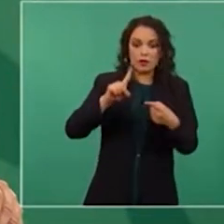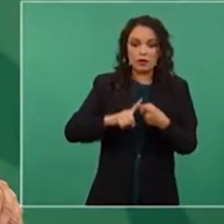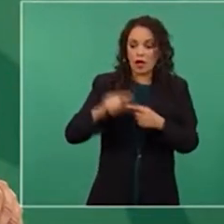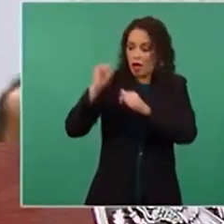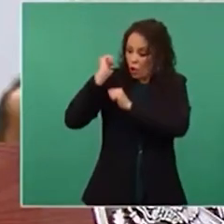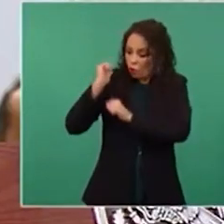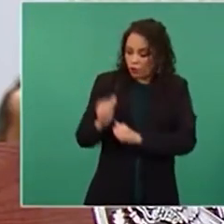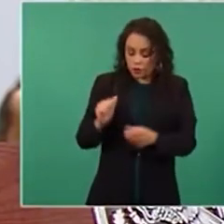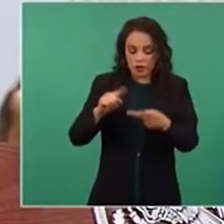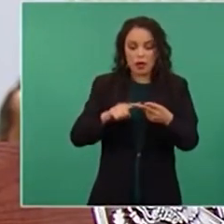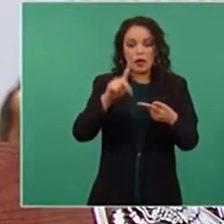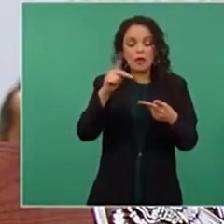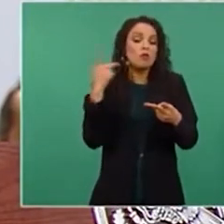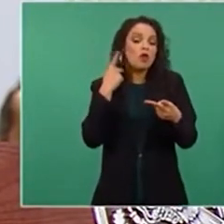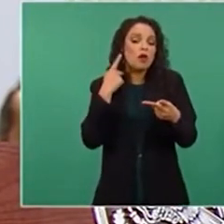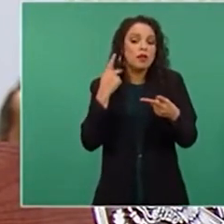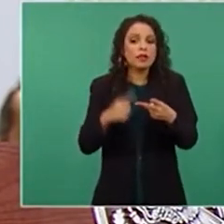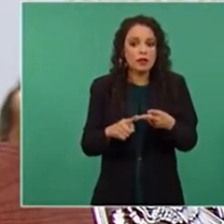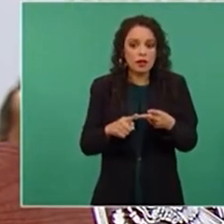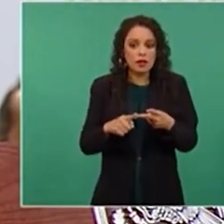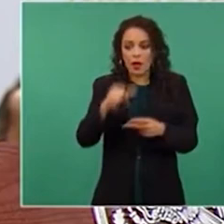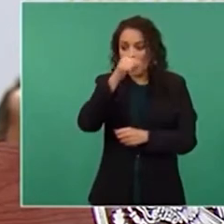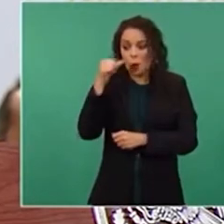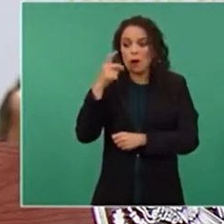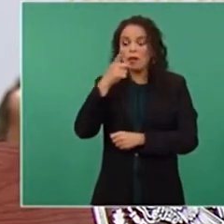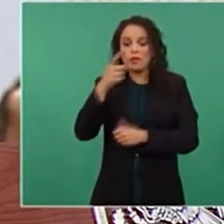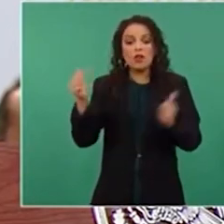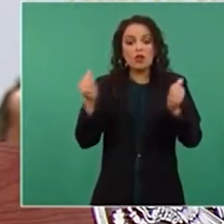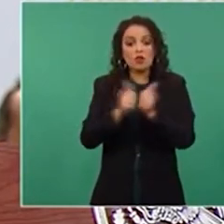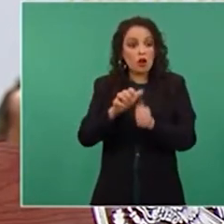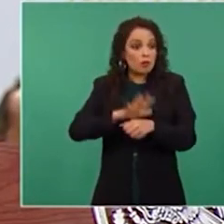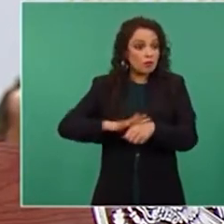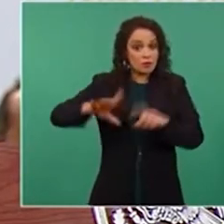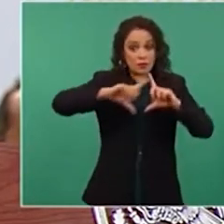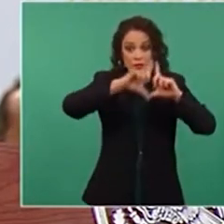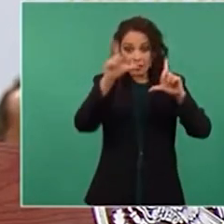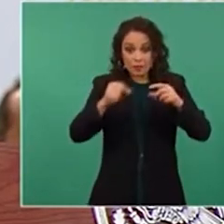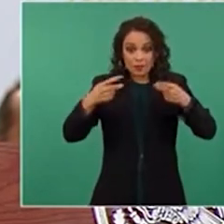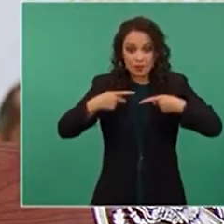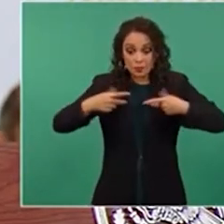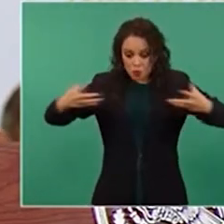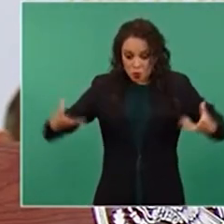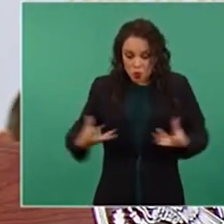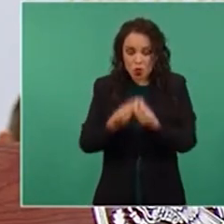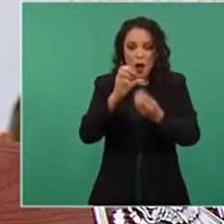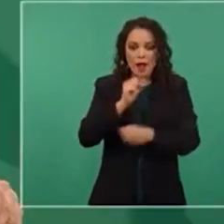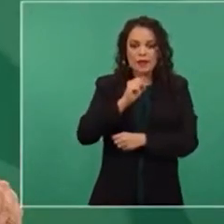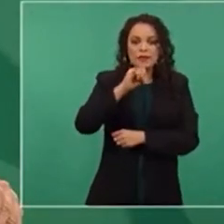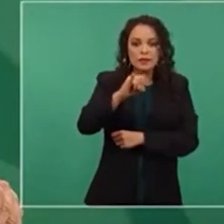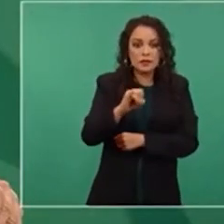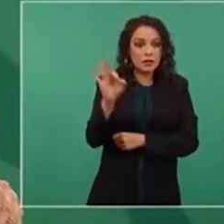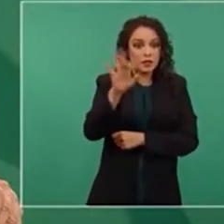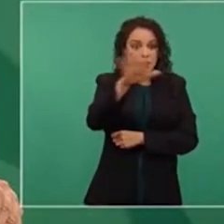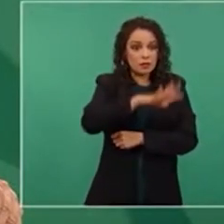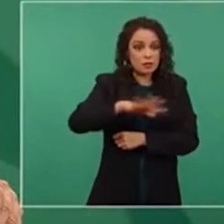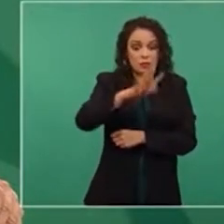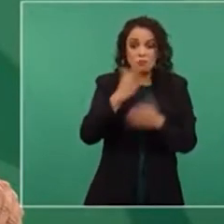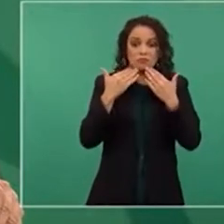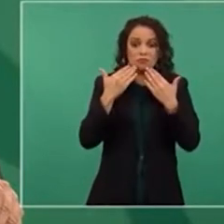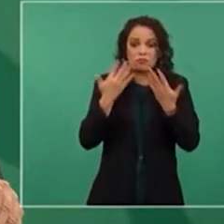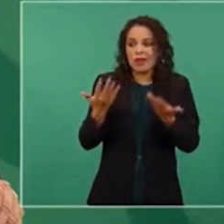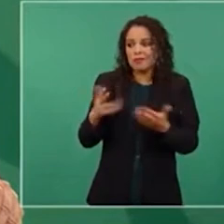Decía Juárez, con el pueblo todo, sin el pueblo nada. Y no estoy dispuesto a